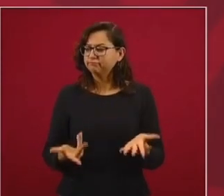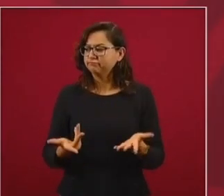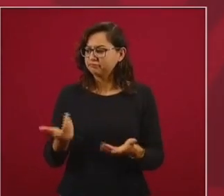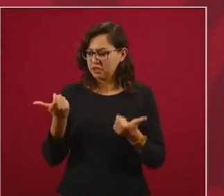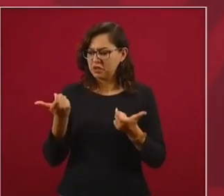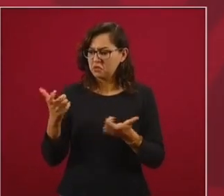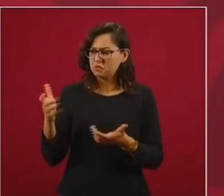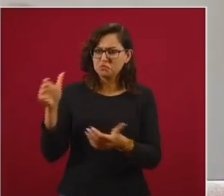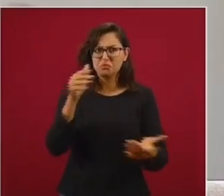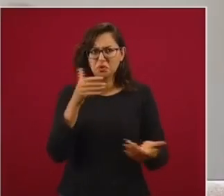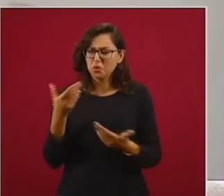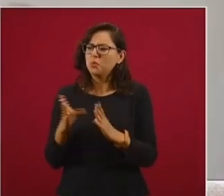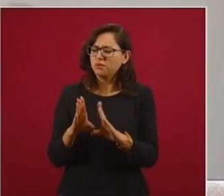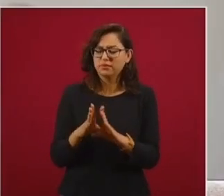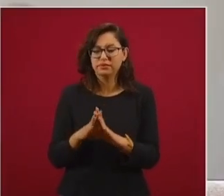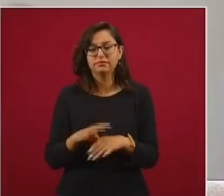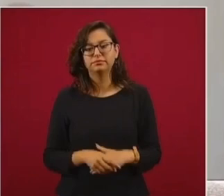obtenemos,